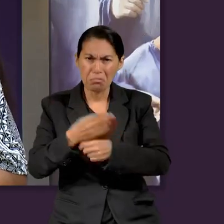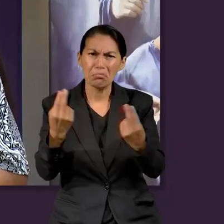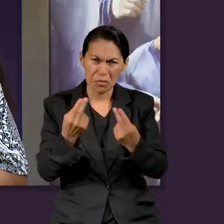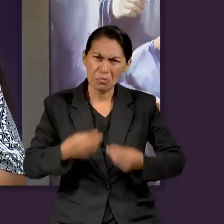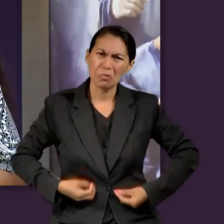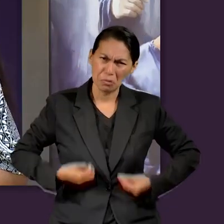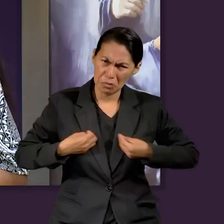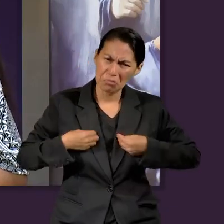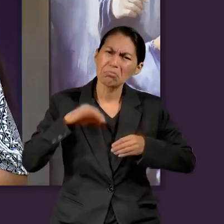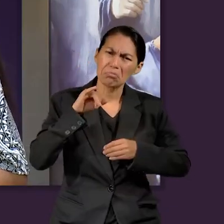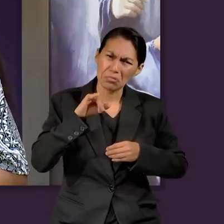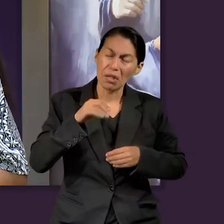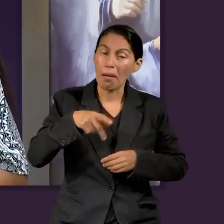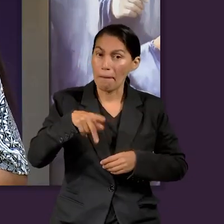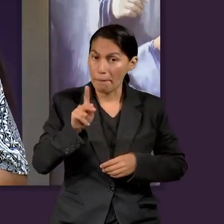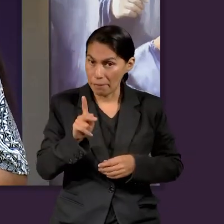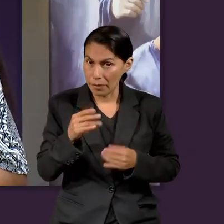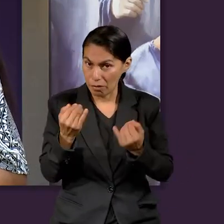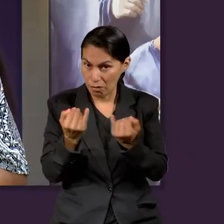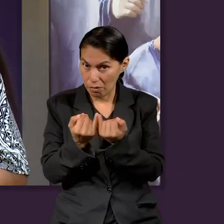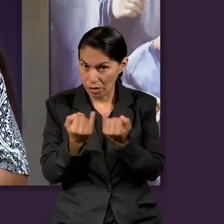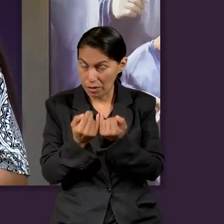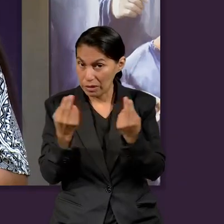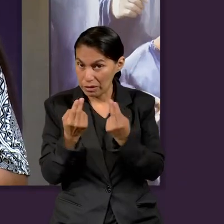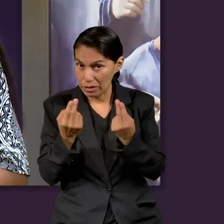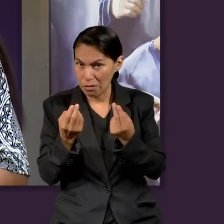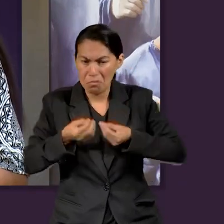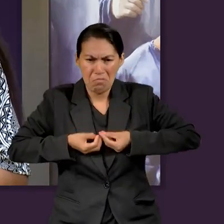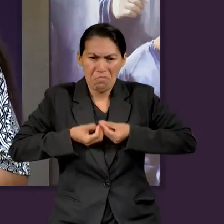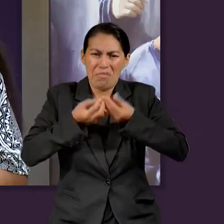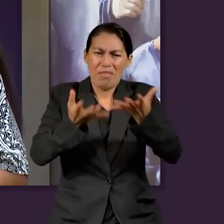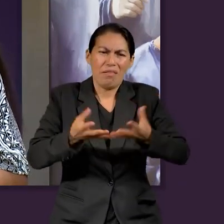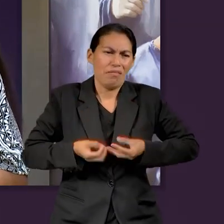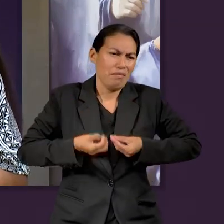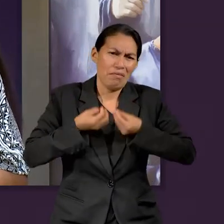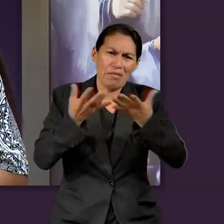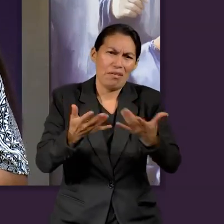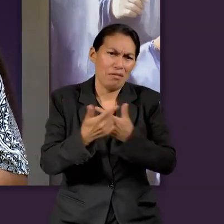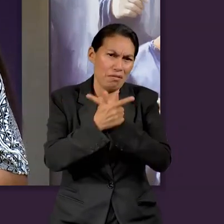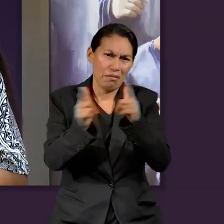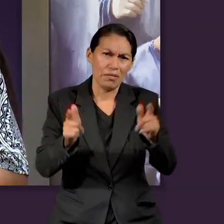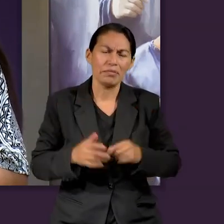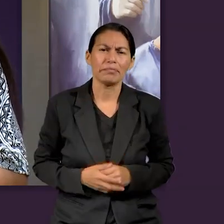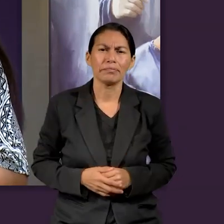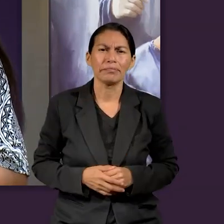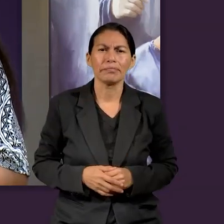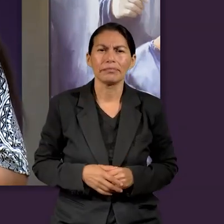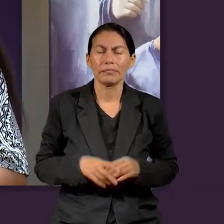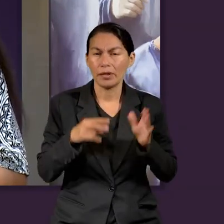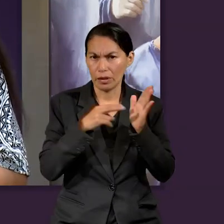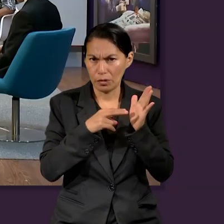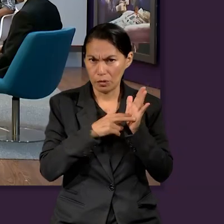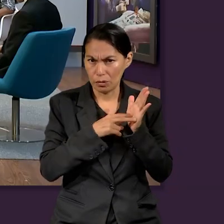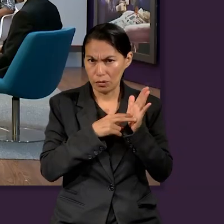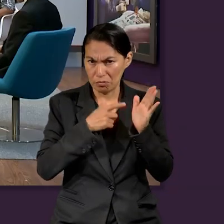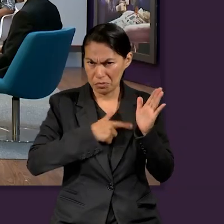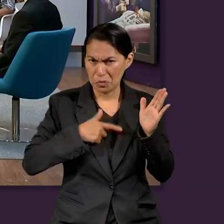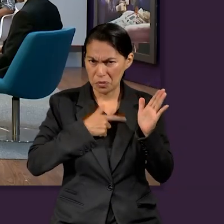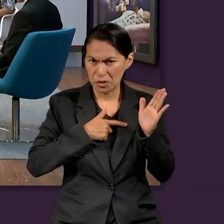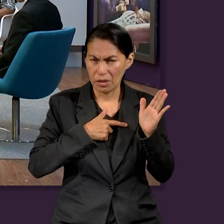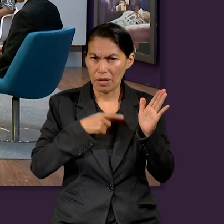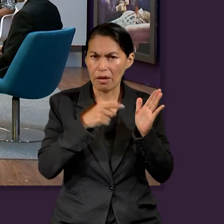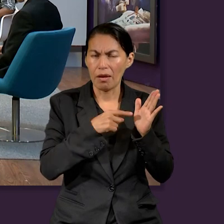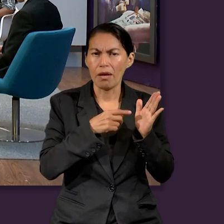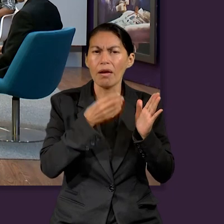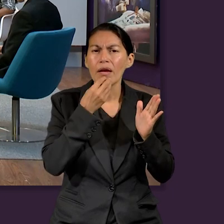en esta tierra, pero tenemos también que saber desprendernos de ellas. Me gusta mucho un versículo, Pastor, que se